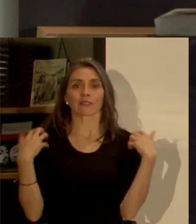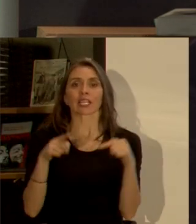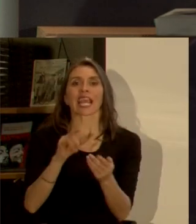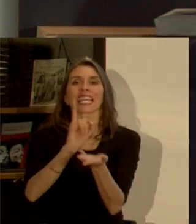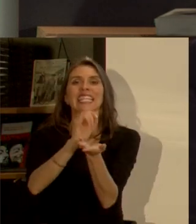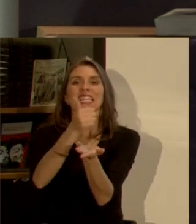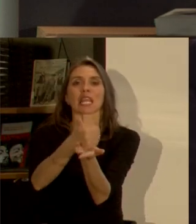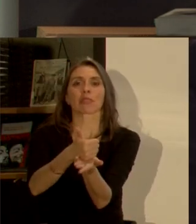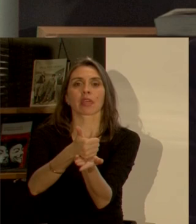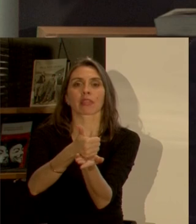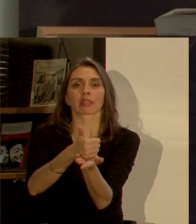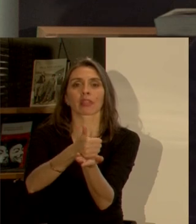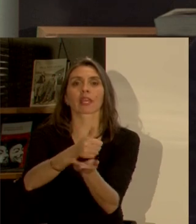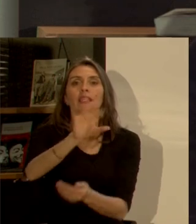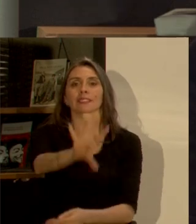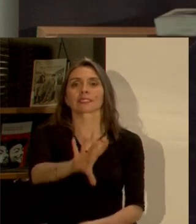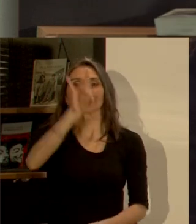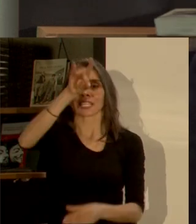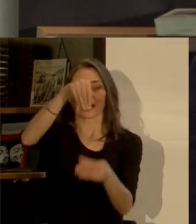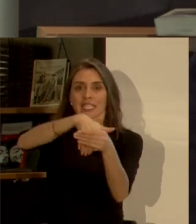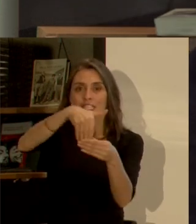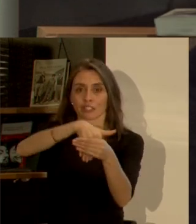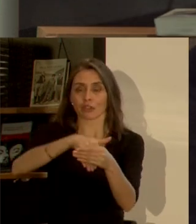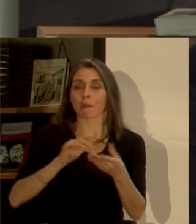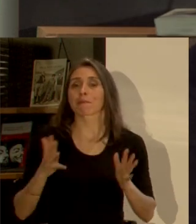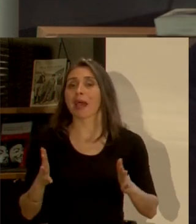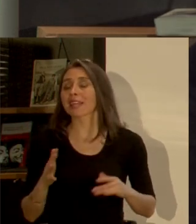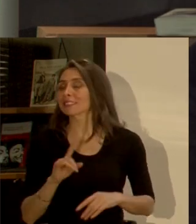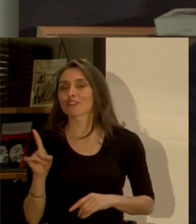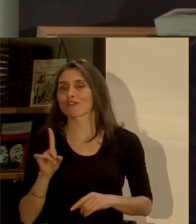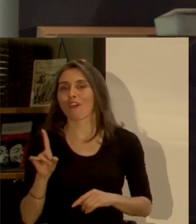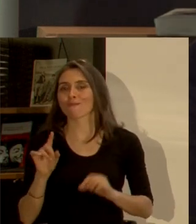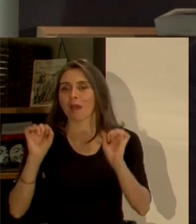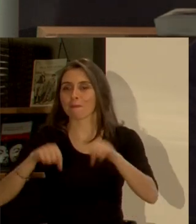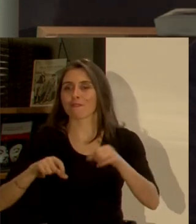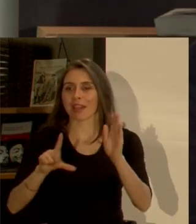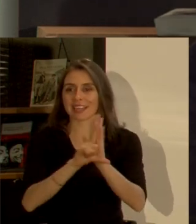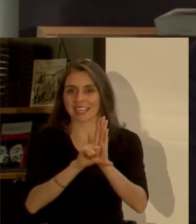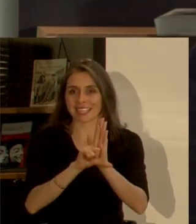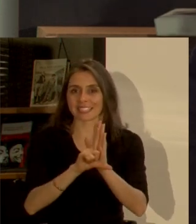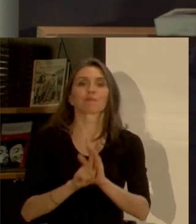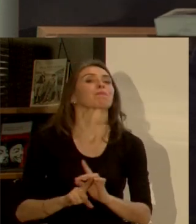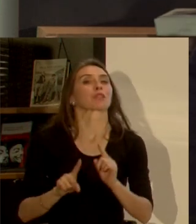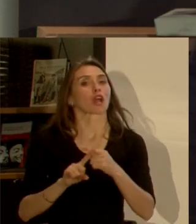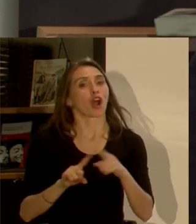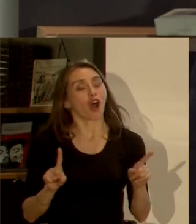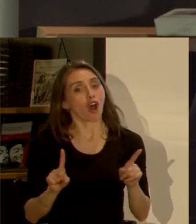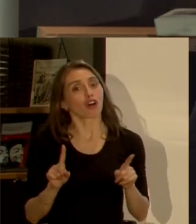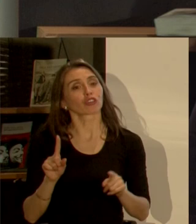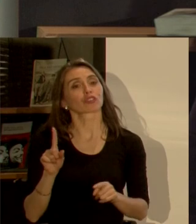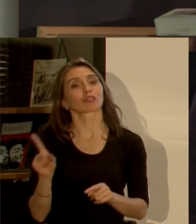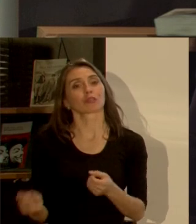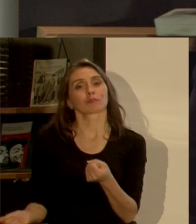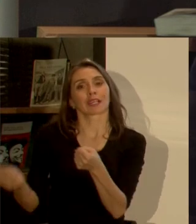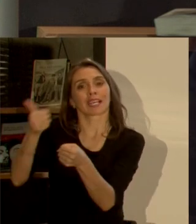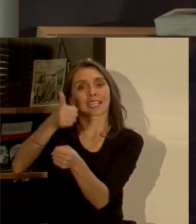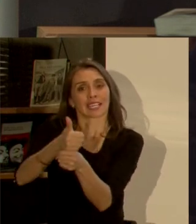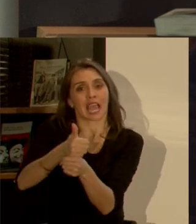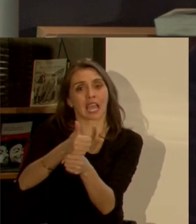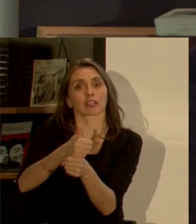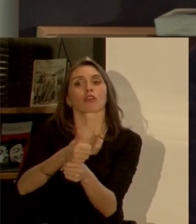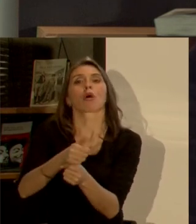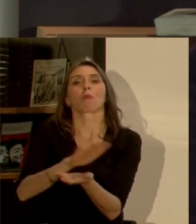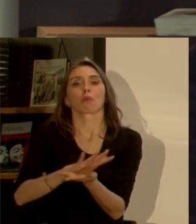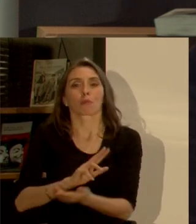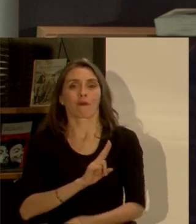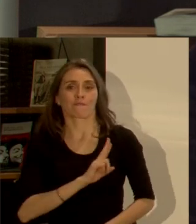intendente elegido pero si es que lo tenemos parece que no lo vamos a tener y en el caso de otras figuras que tienen ciudades metropolitanas